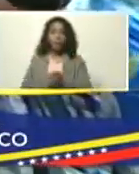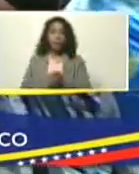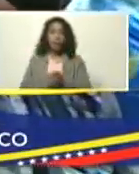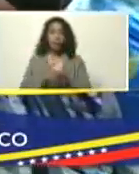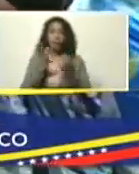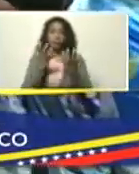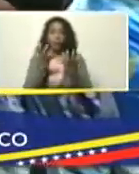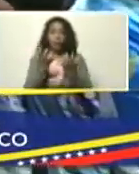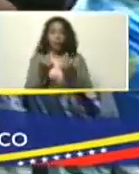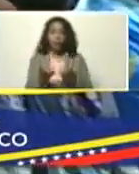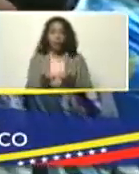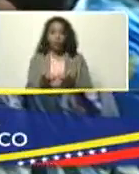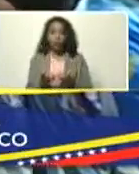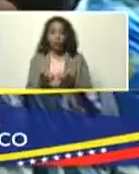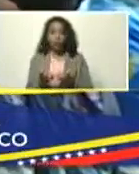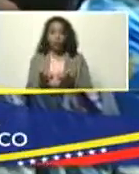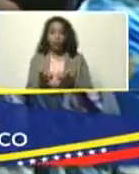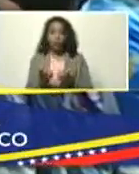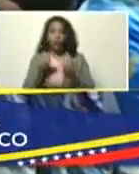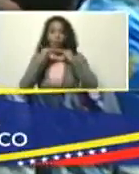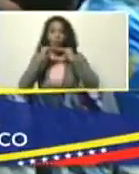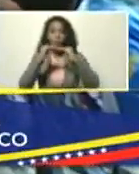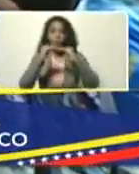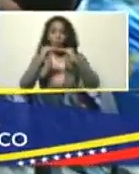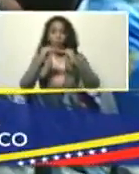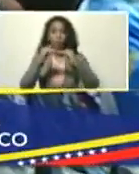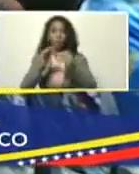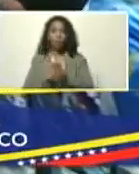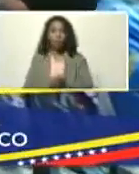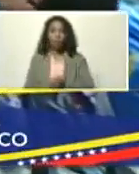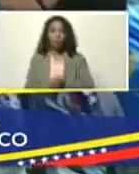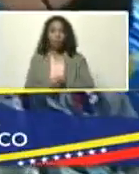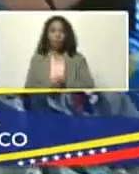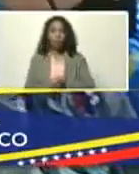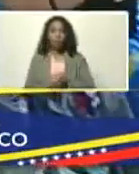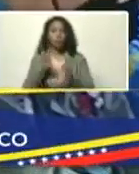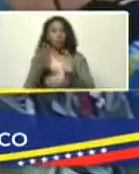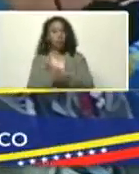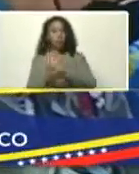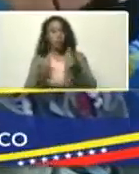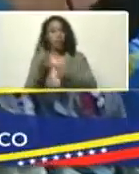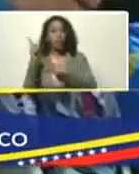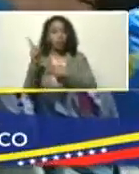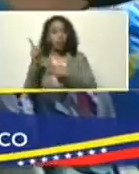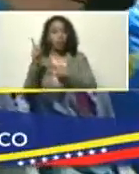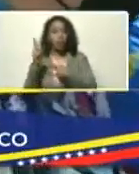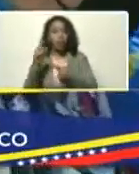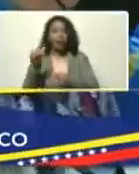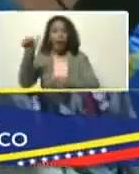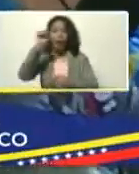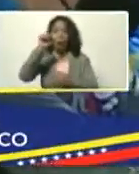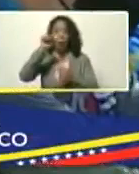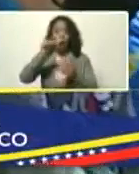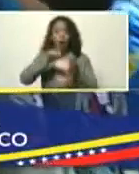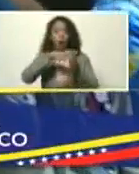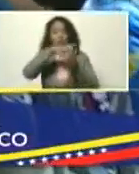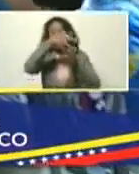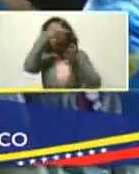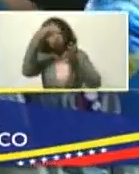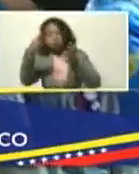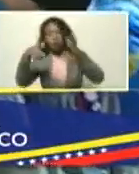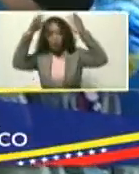escurrimiento, de las precipitaciones, superficiales, se refiere a que, bueno, una vez que cae, el agua, por la lluvia,